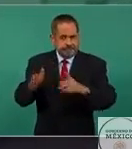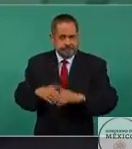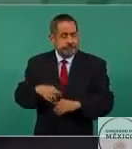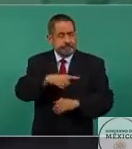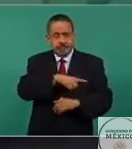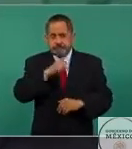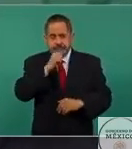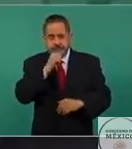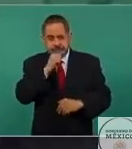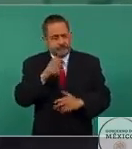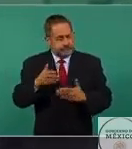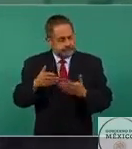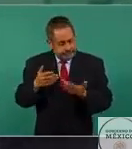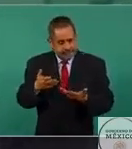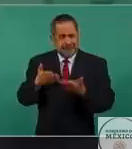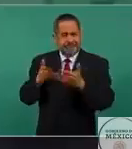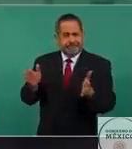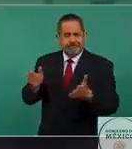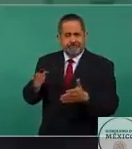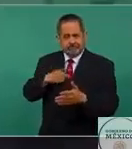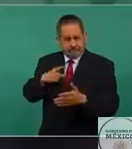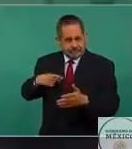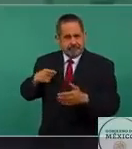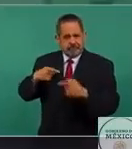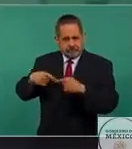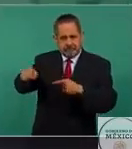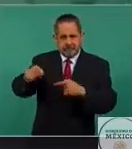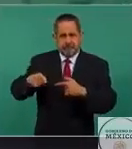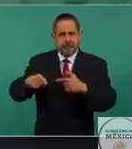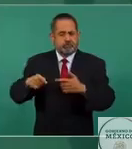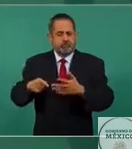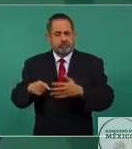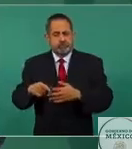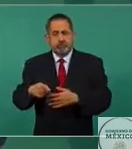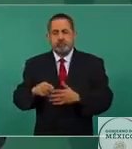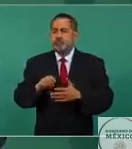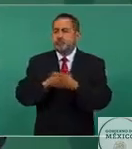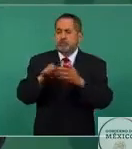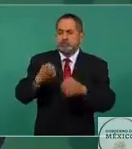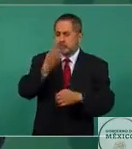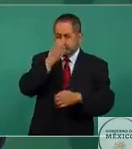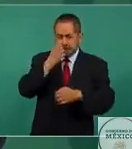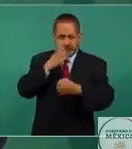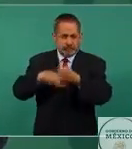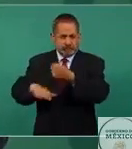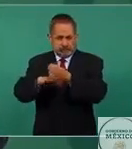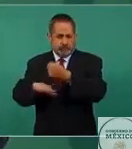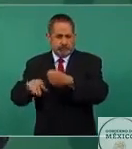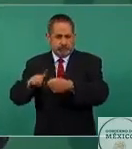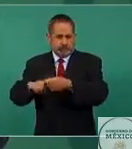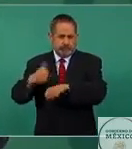han regresado a clases. Ya lo que es educación básica,